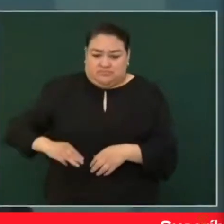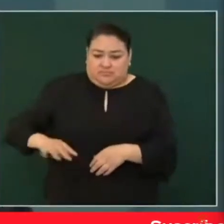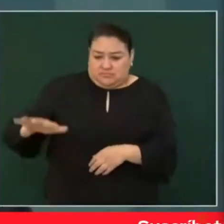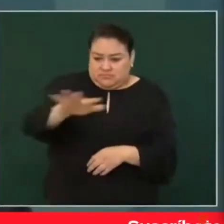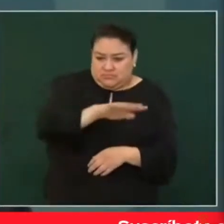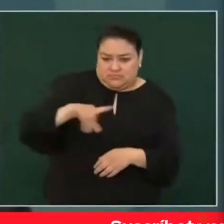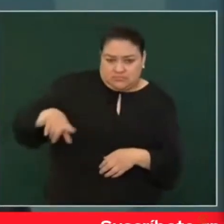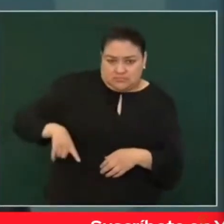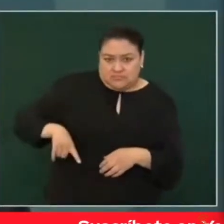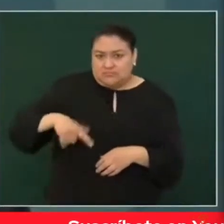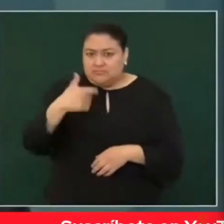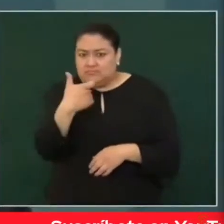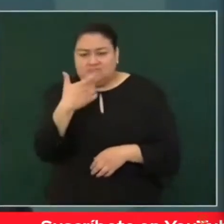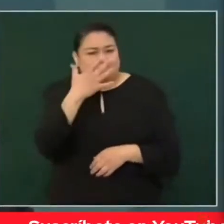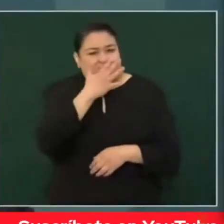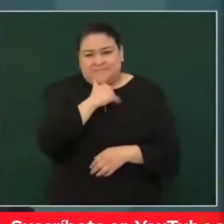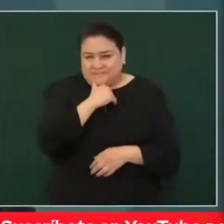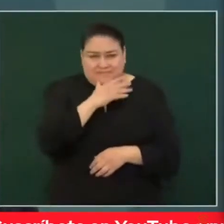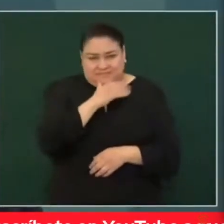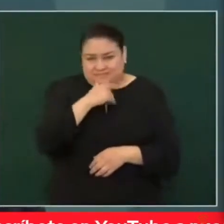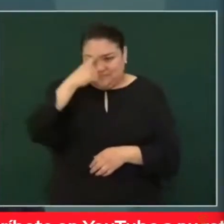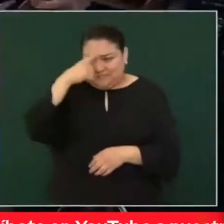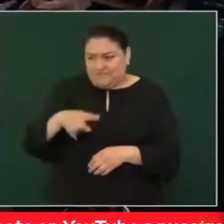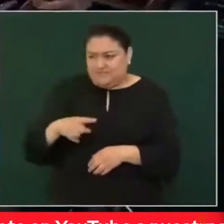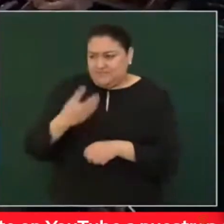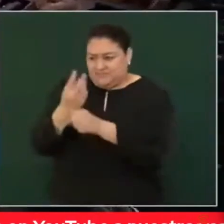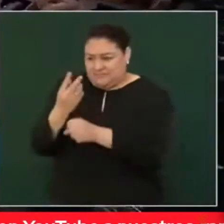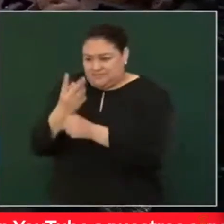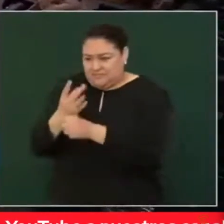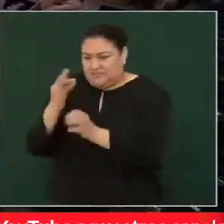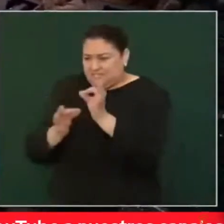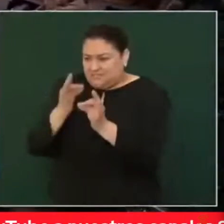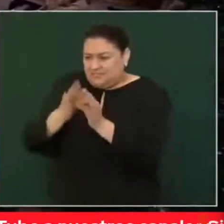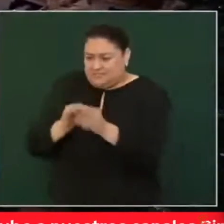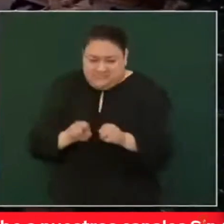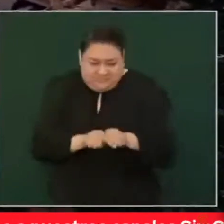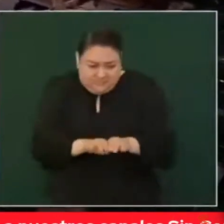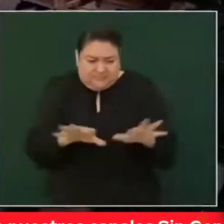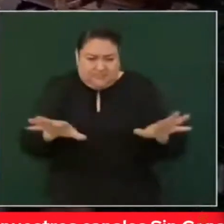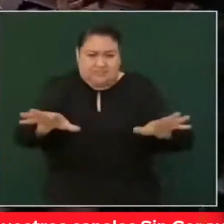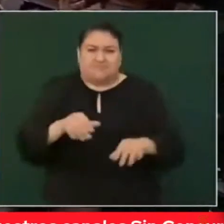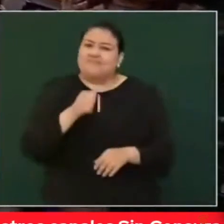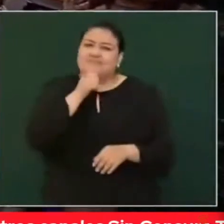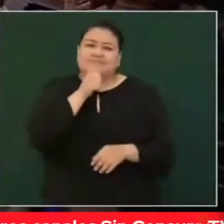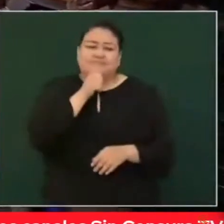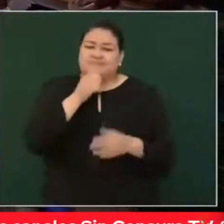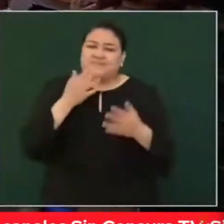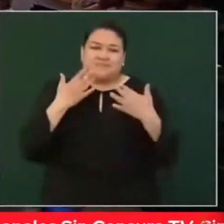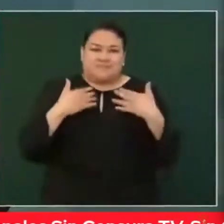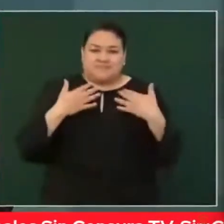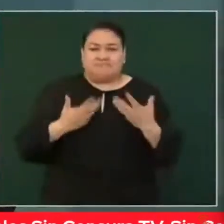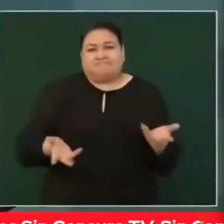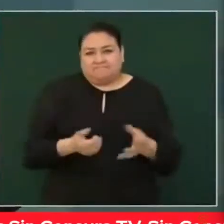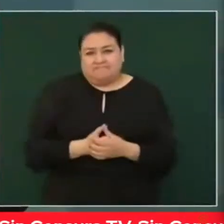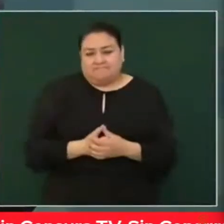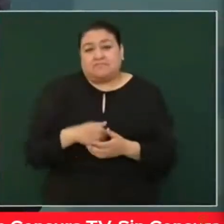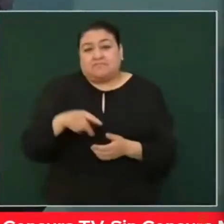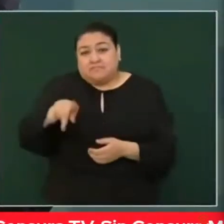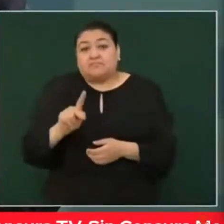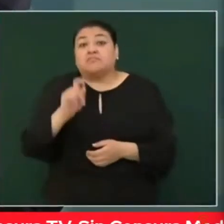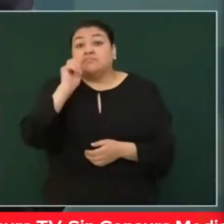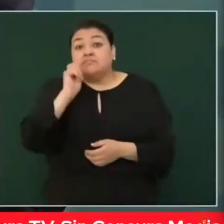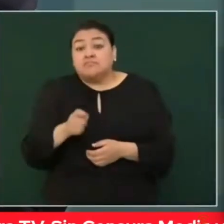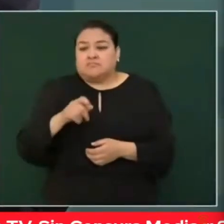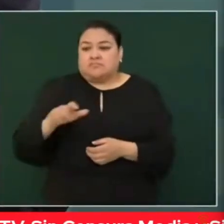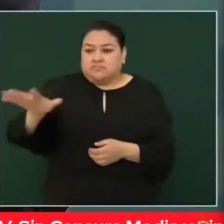el Estado no tienen el soporte para poder dar toda la infraestructura que requiere esta zona metropolitana para ello. Sin embargo, las